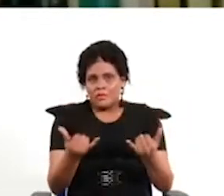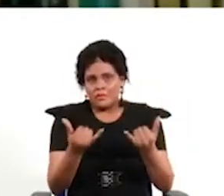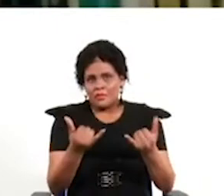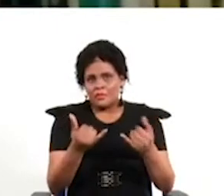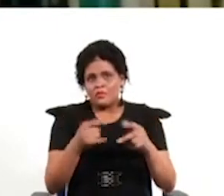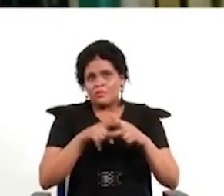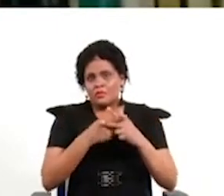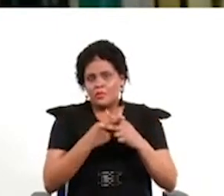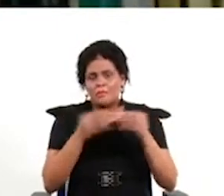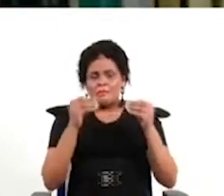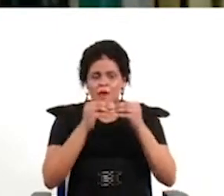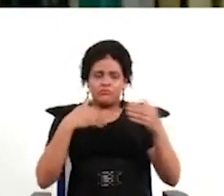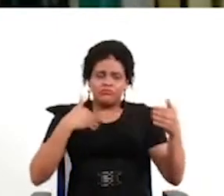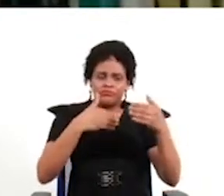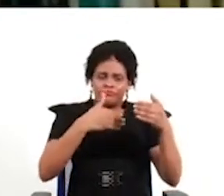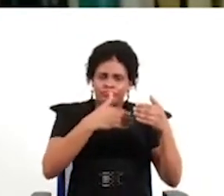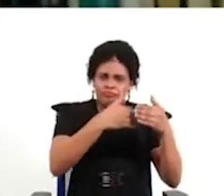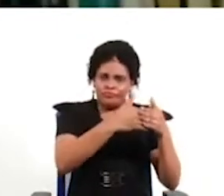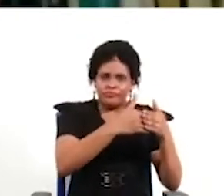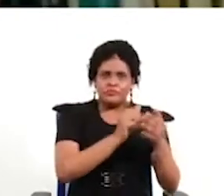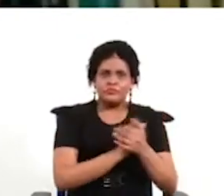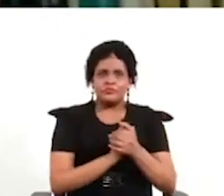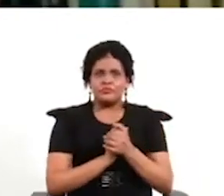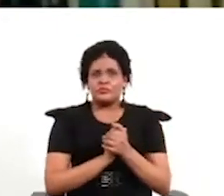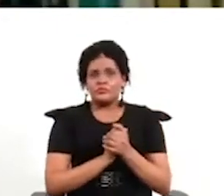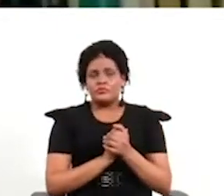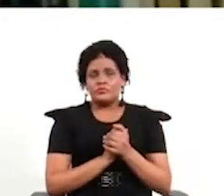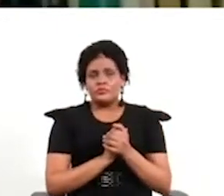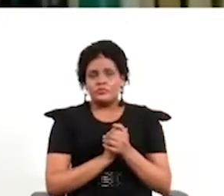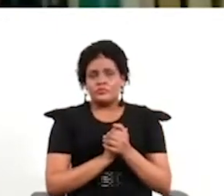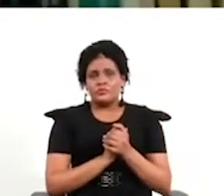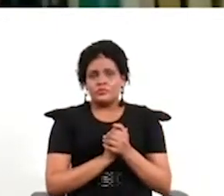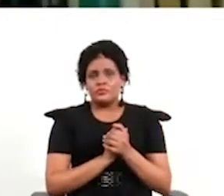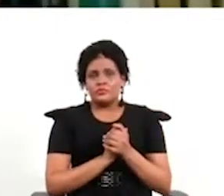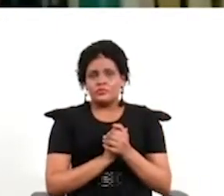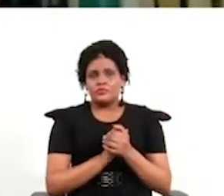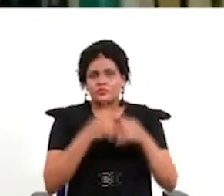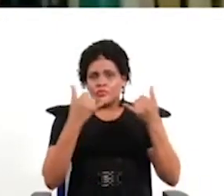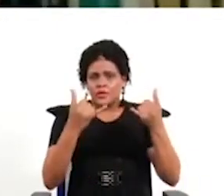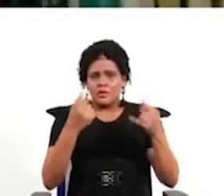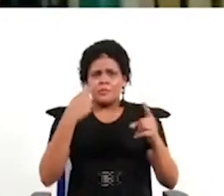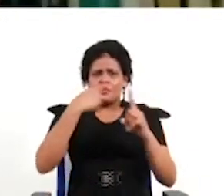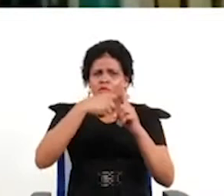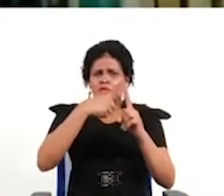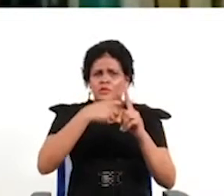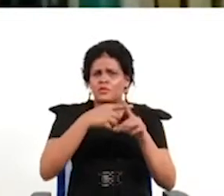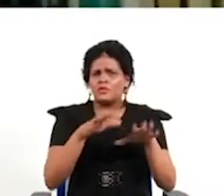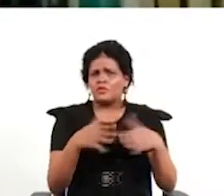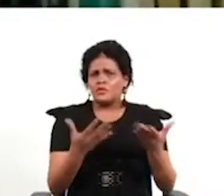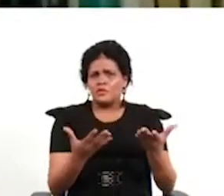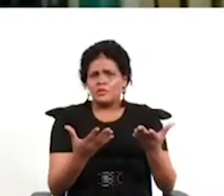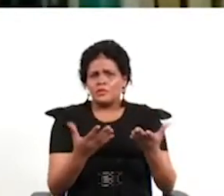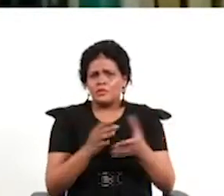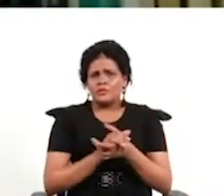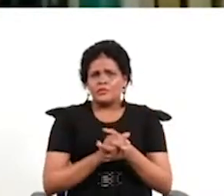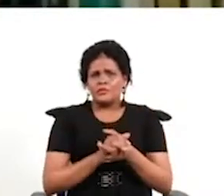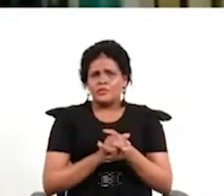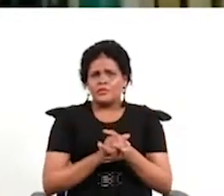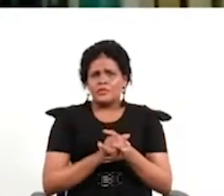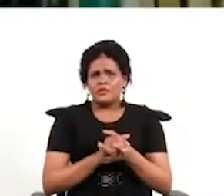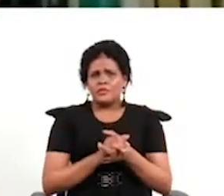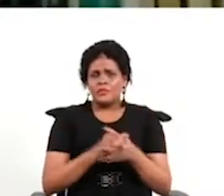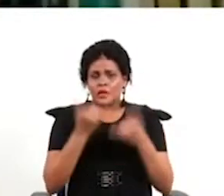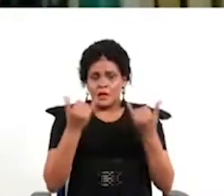con más frecuencia entonces nosotros lo que vemos de positivo ahí es que realmente se puede hacer un rastreo entre